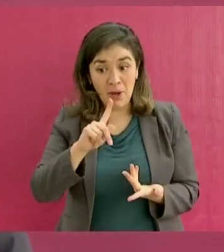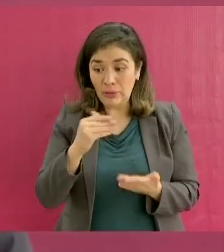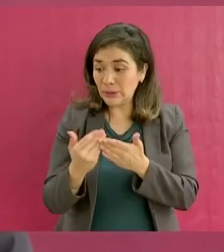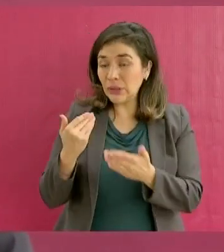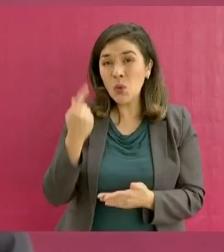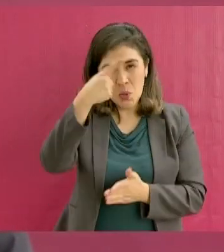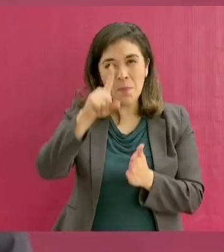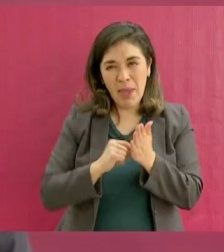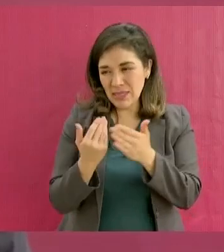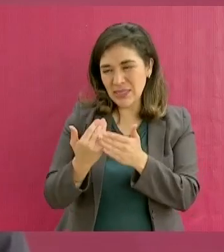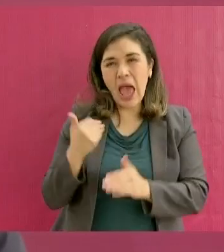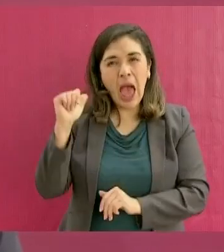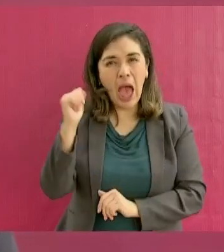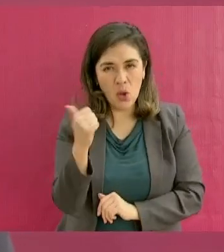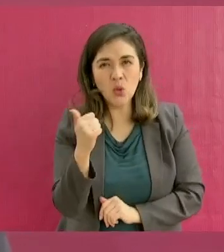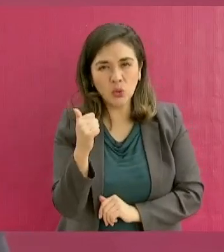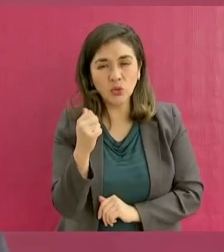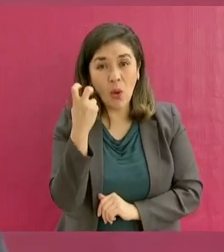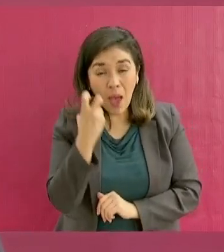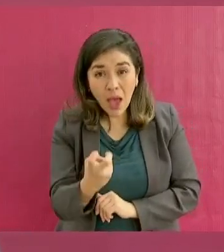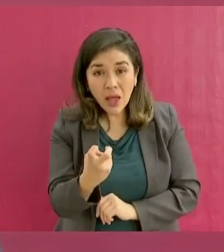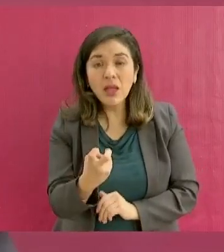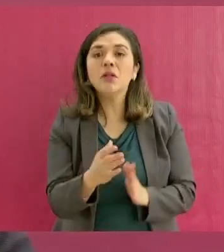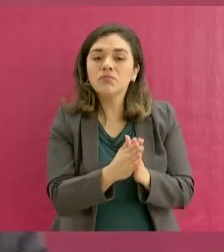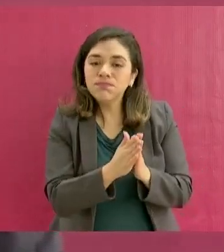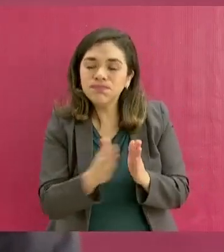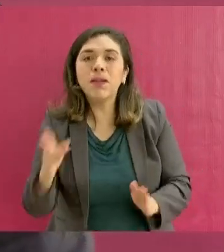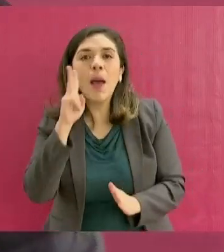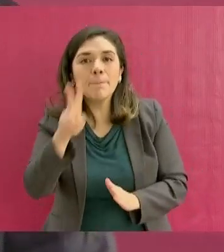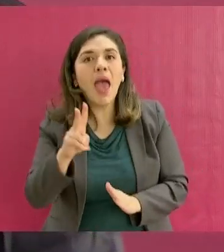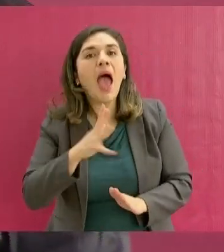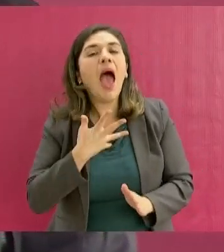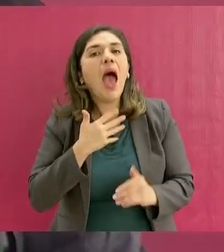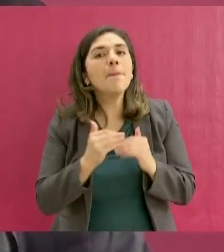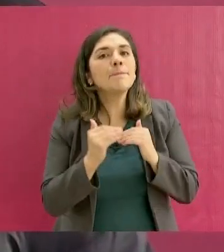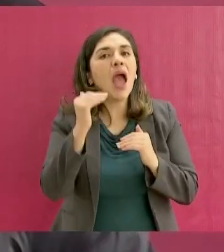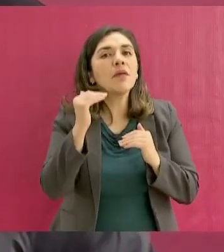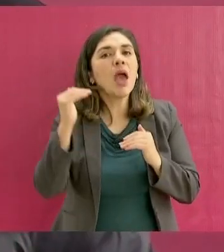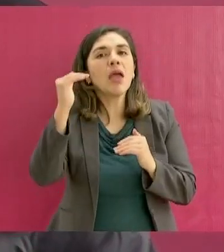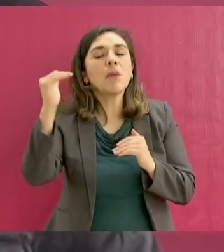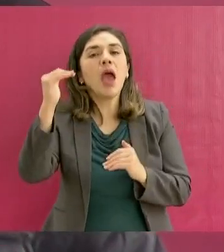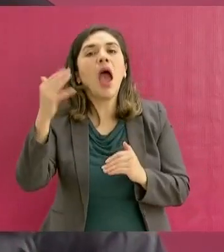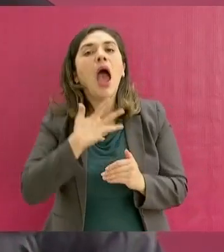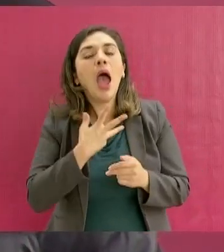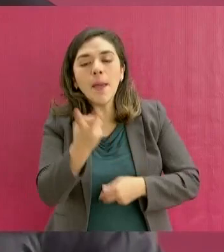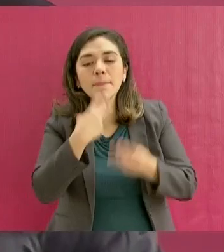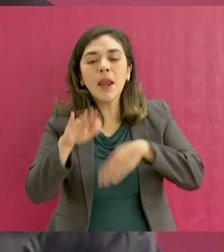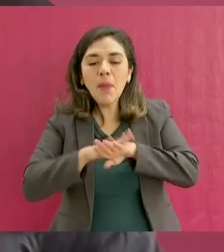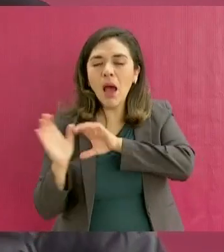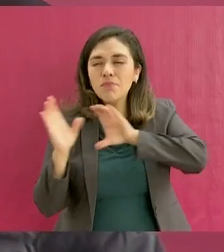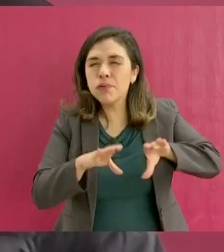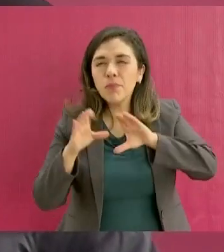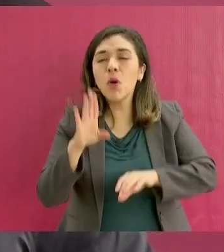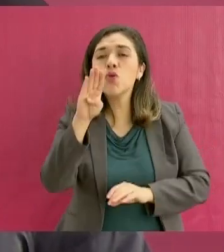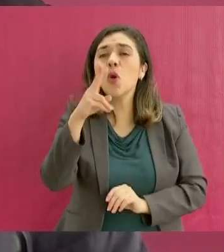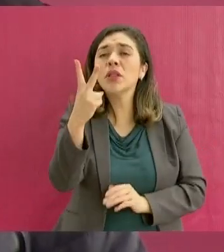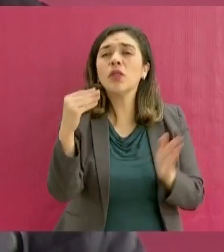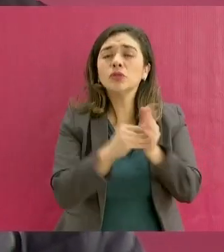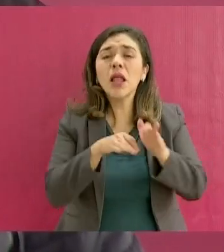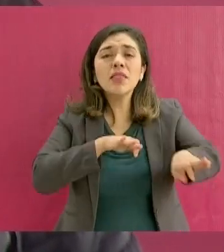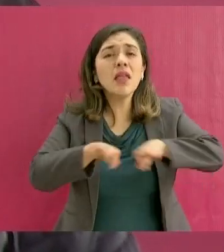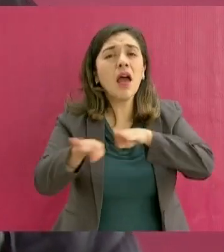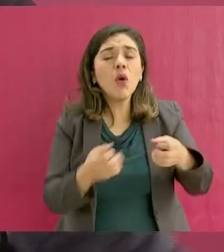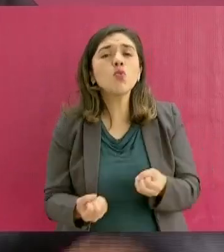pasado, en agosto ya se recuperaron 92 mil empleos